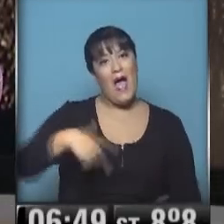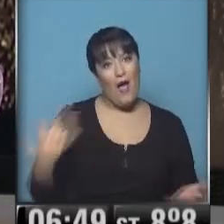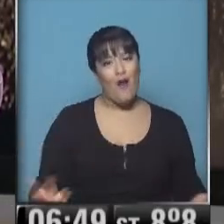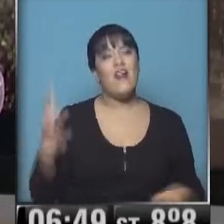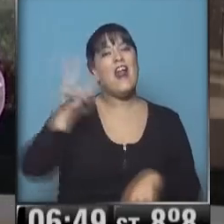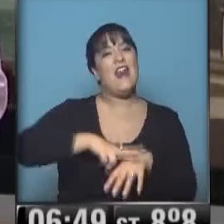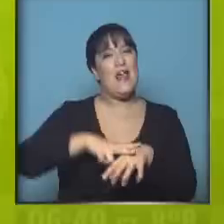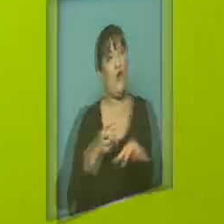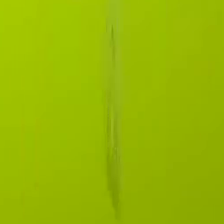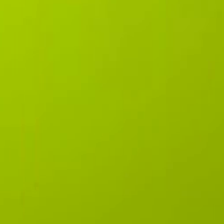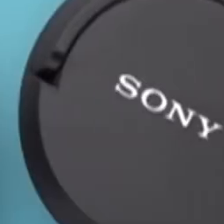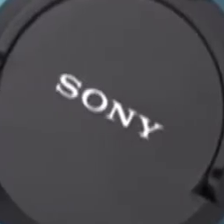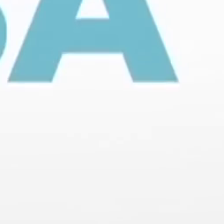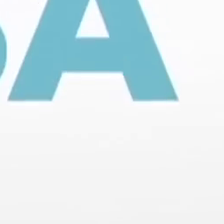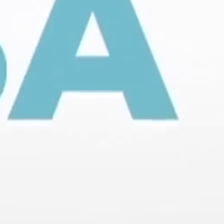damos esta recomendación.